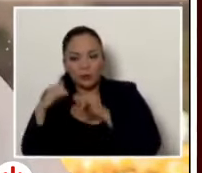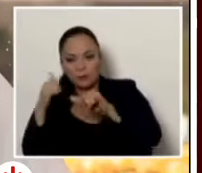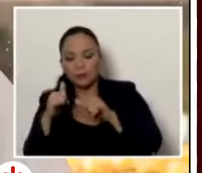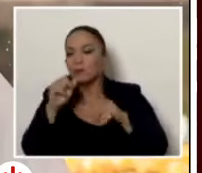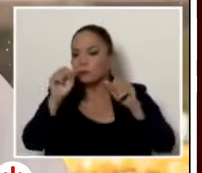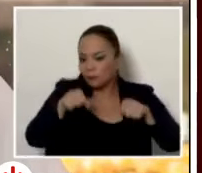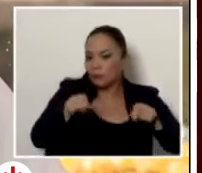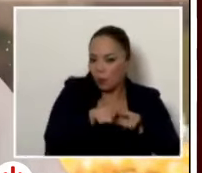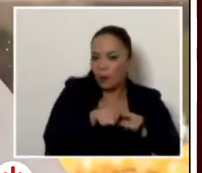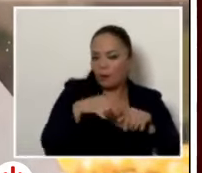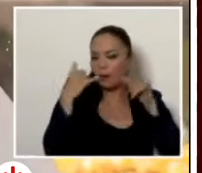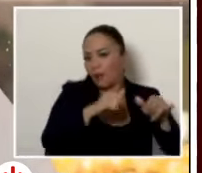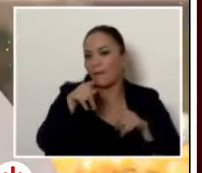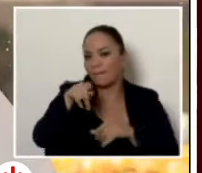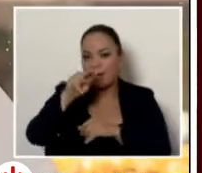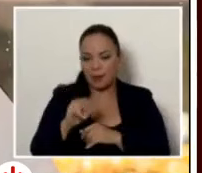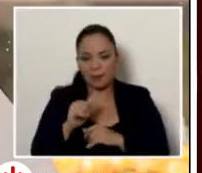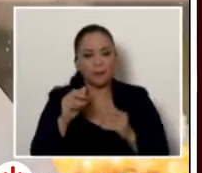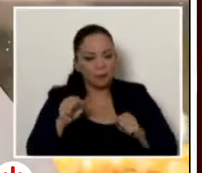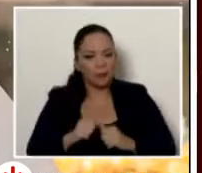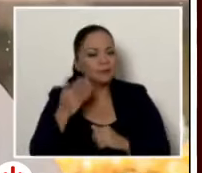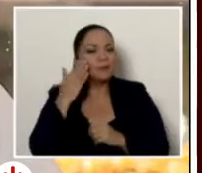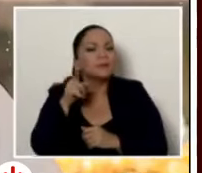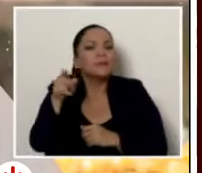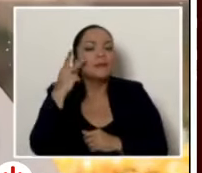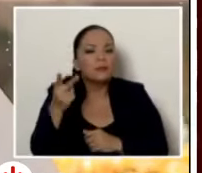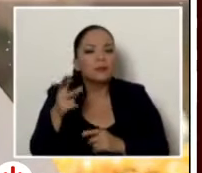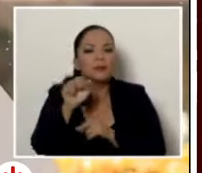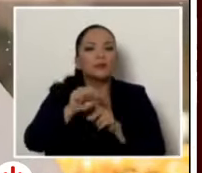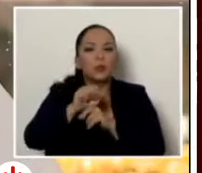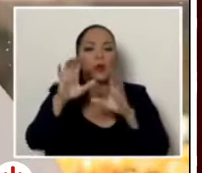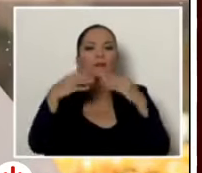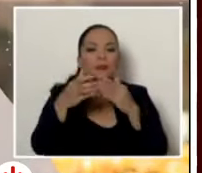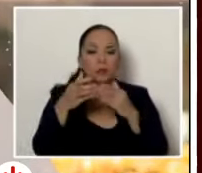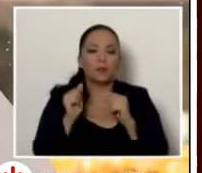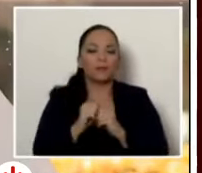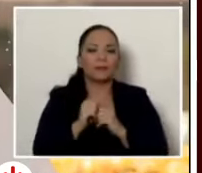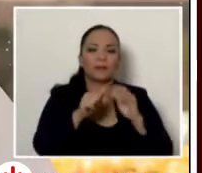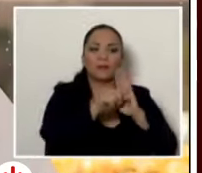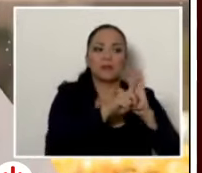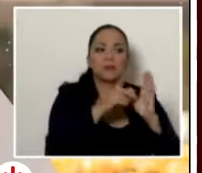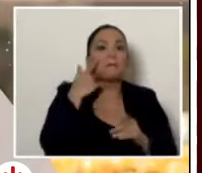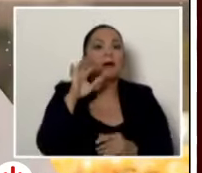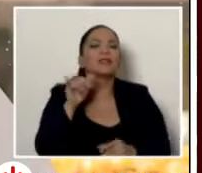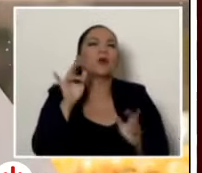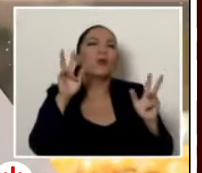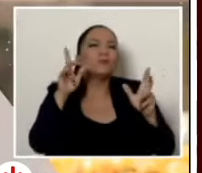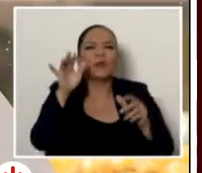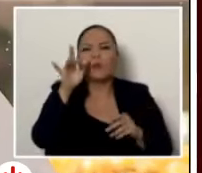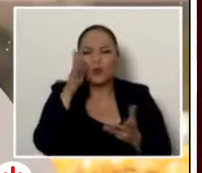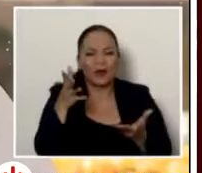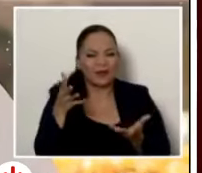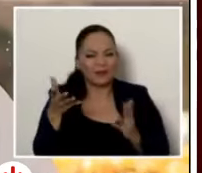denuncia porque bueno no sé si ha visto las intervenciones en comisión de asamblea eso pareciera una burla para el pueblo de Costa Rica que no